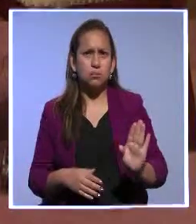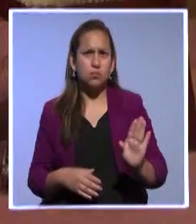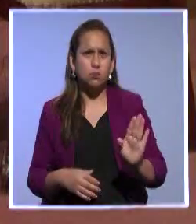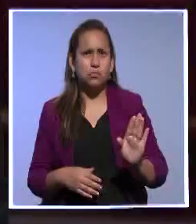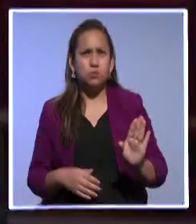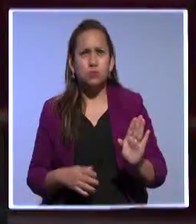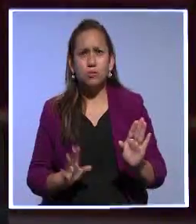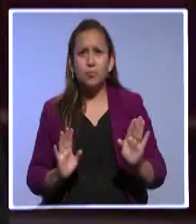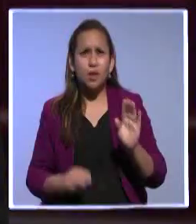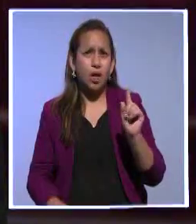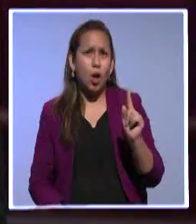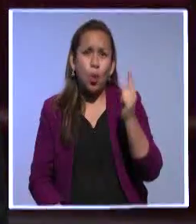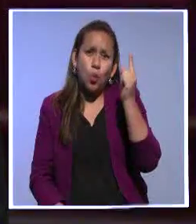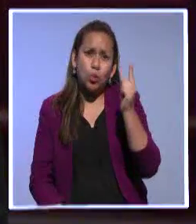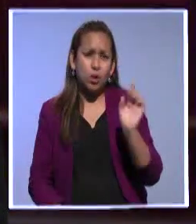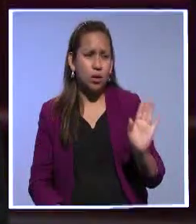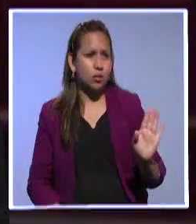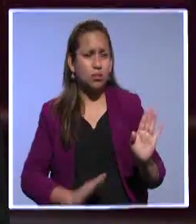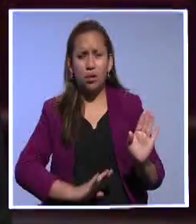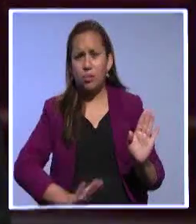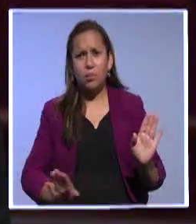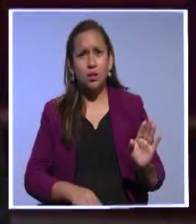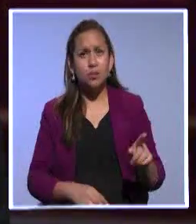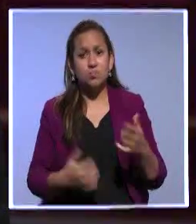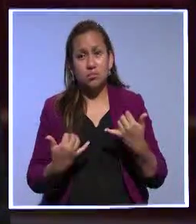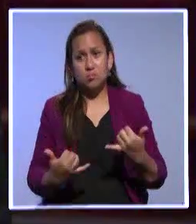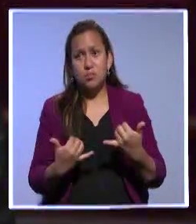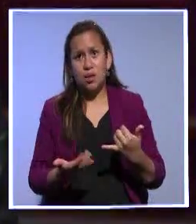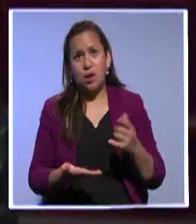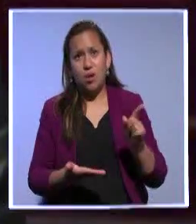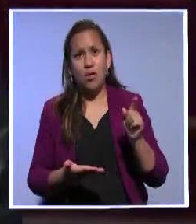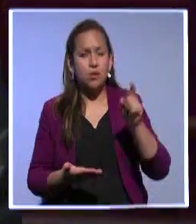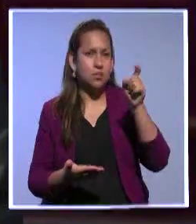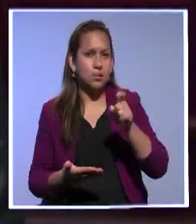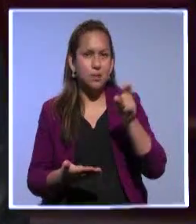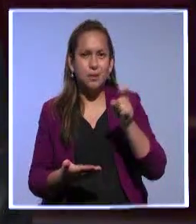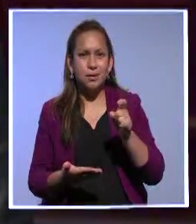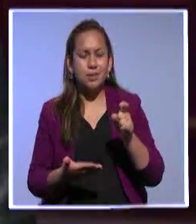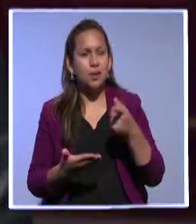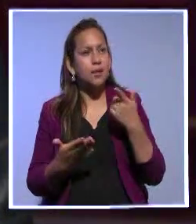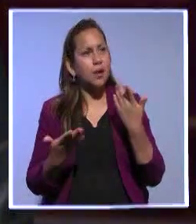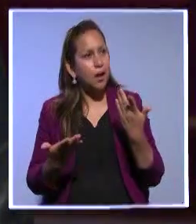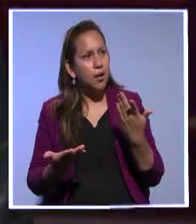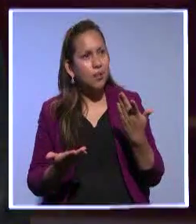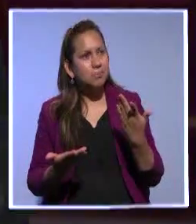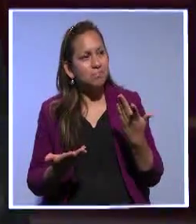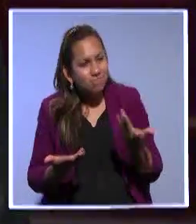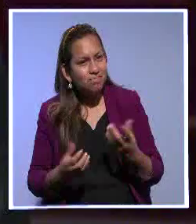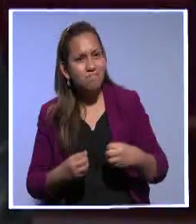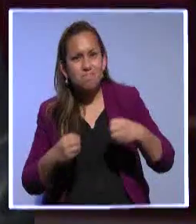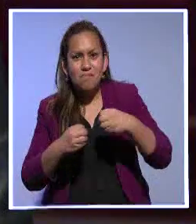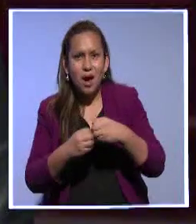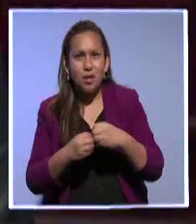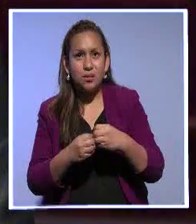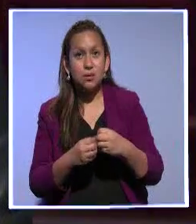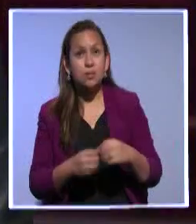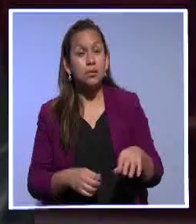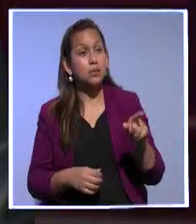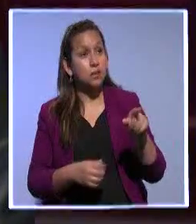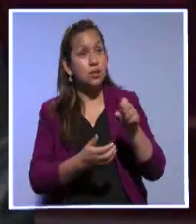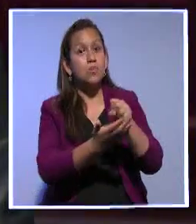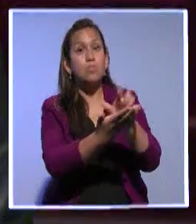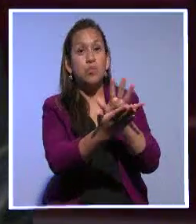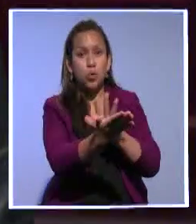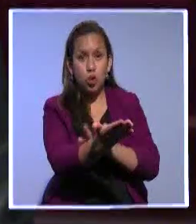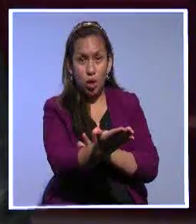frente a un hecho que es, yo digo, inaudito en el país, pero que debería ser lo común. Y es que se enfrentan a un proyecto político que ha cumplido con las